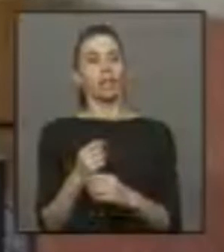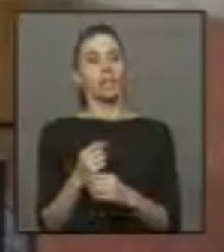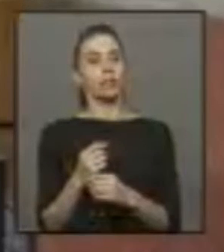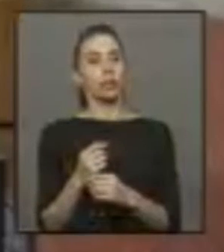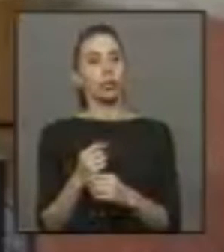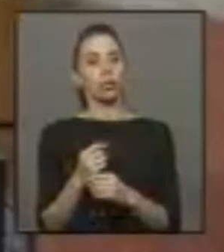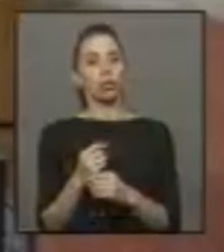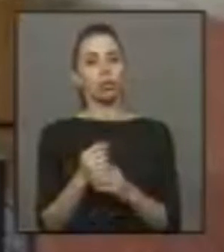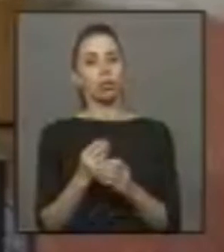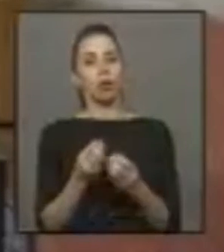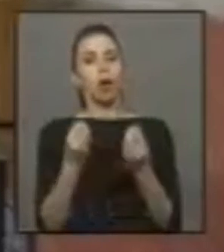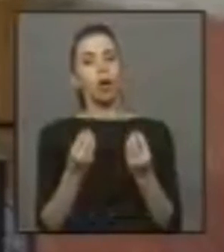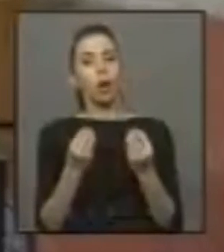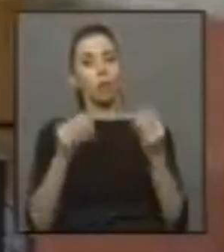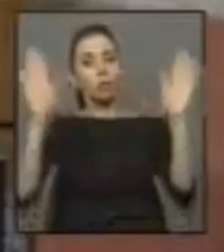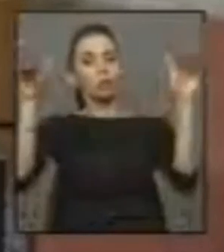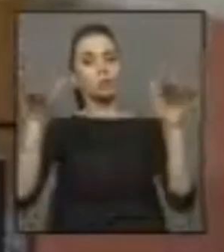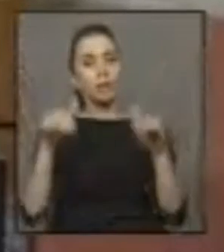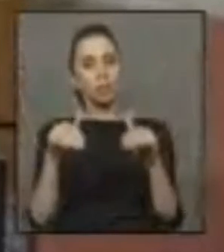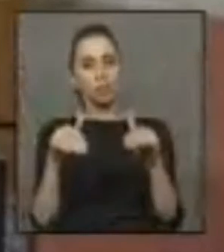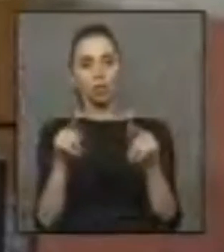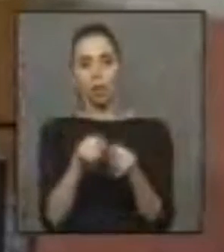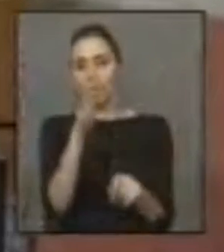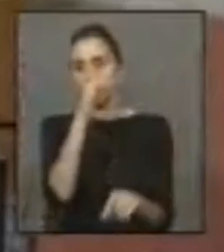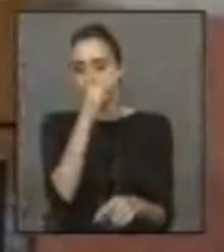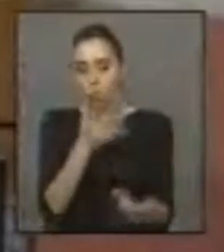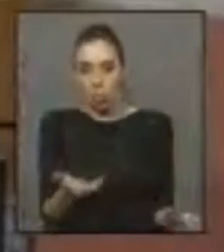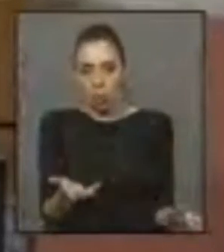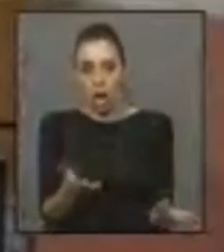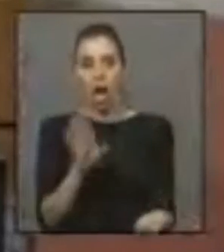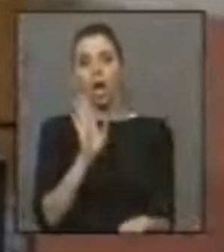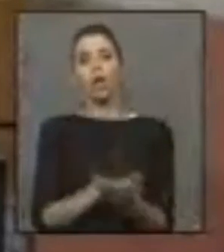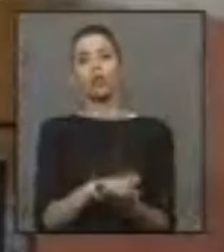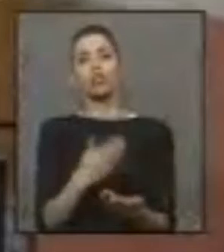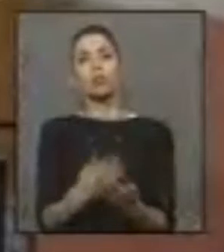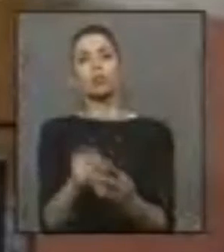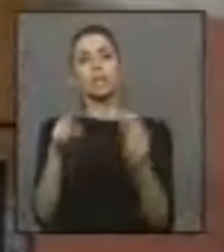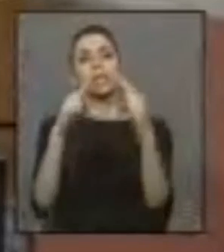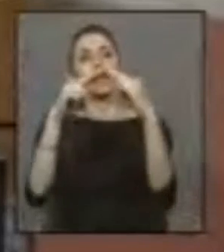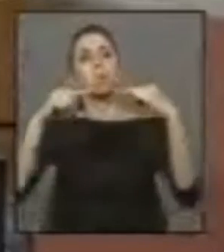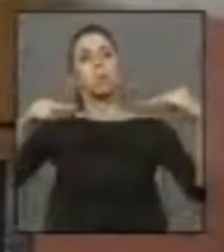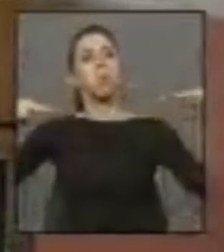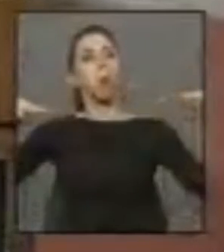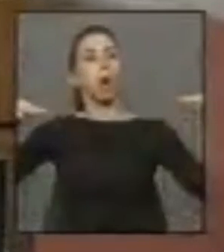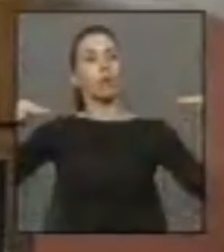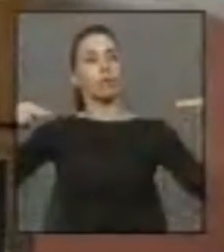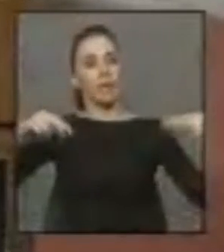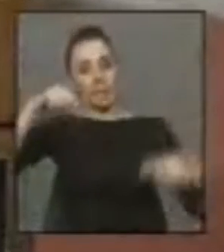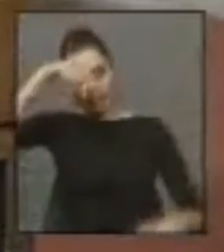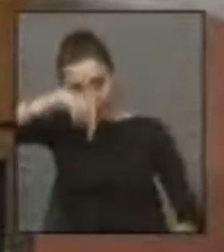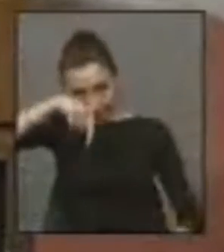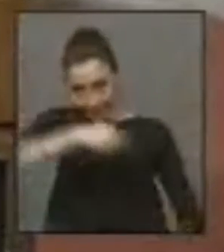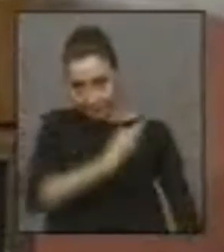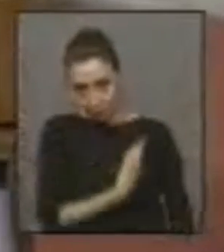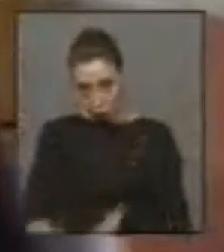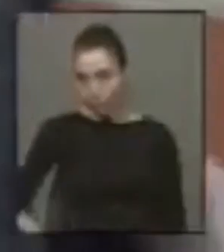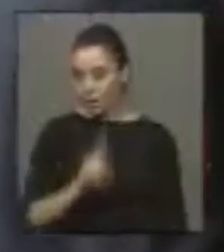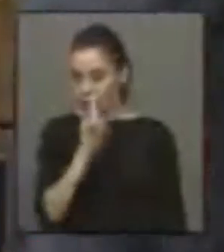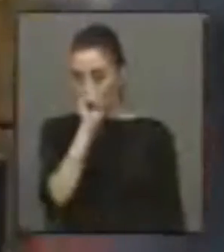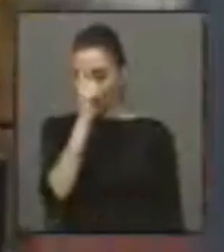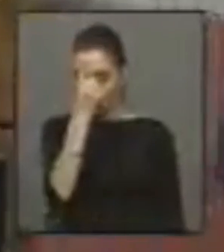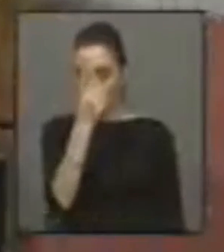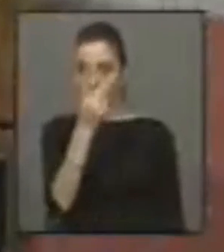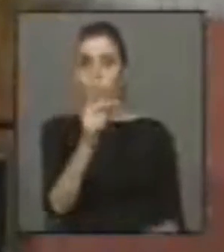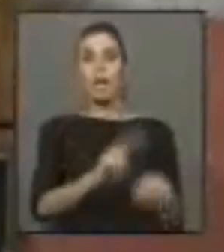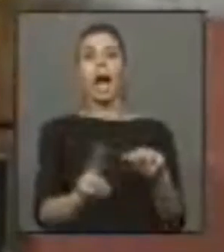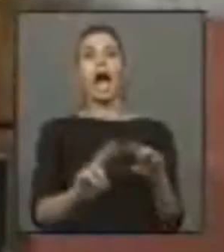el directorio a la que ha convocado para analizar y discutir sobre el estado de este viaducto. Este Gobierno tiene la costumbre de